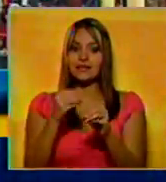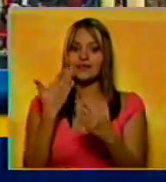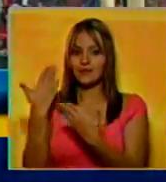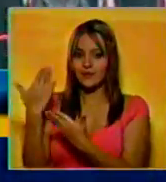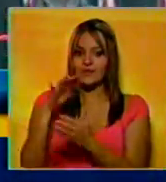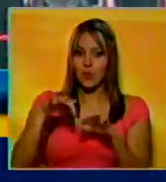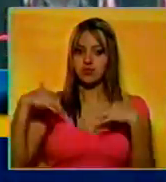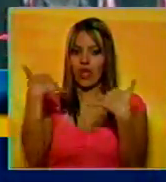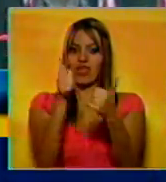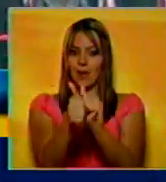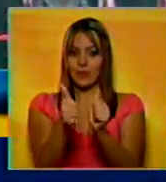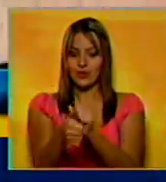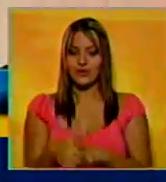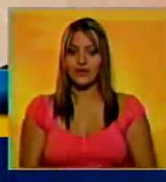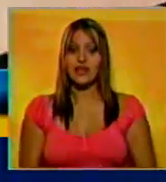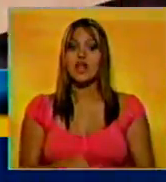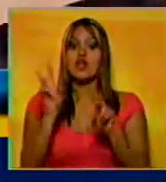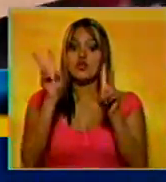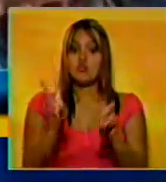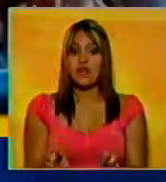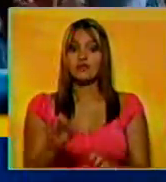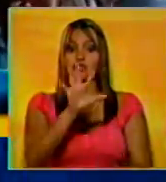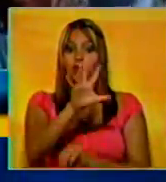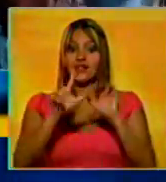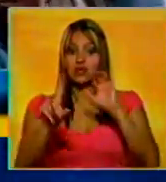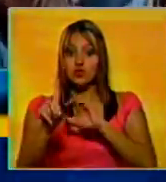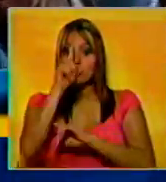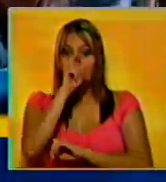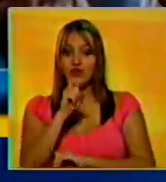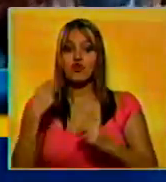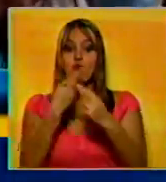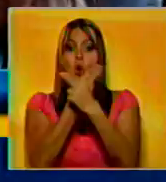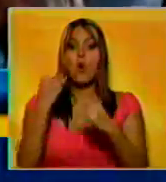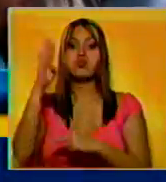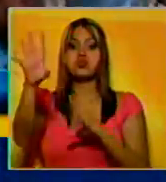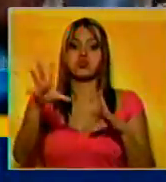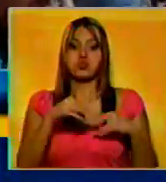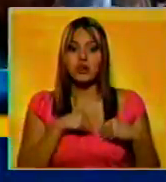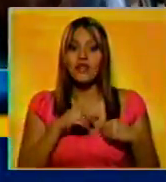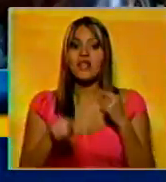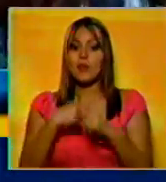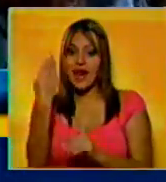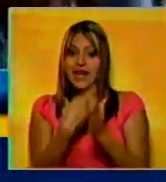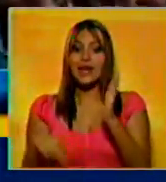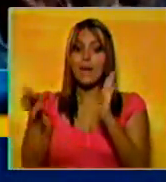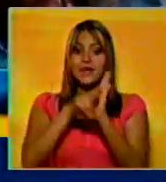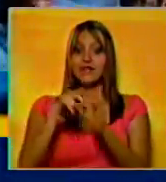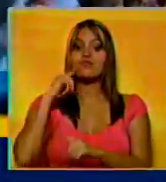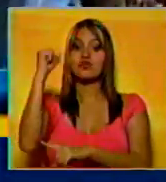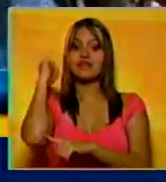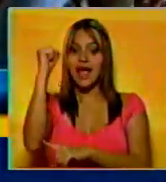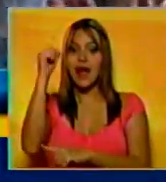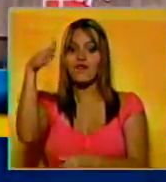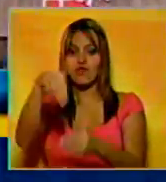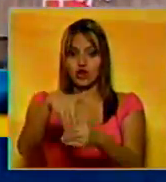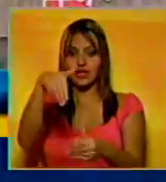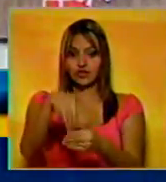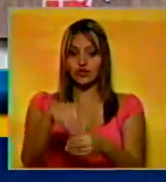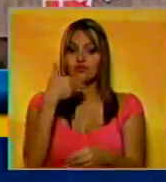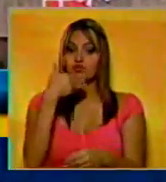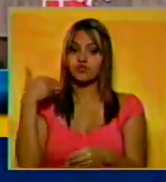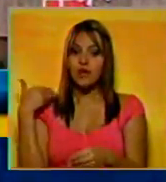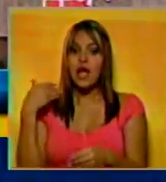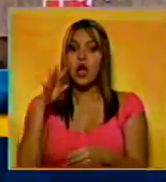Kazarani. El nuevo mandatario de 51 años juró el cargo luego de ser ratificado como vencedor de las elecciones el